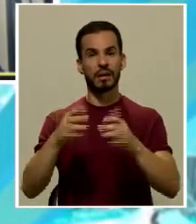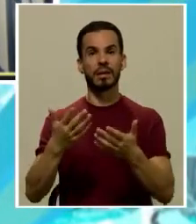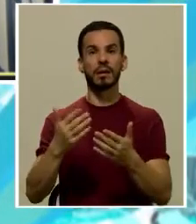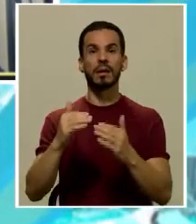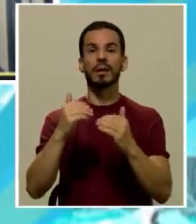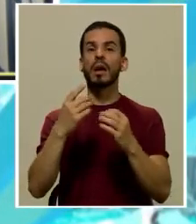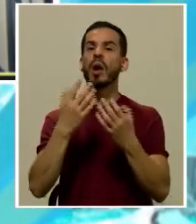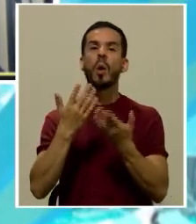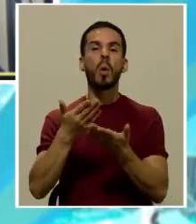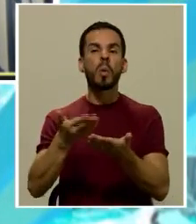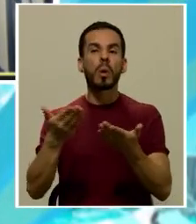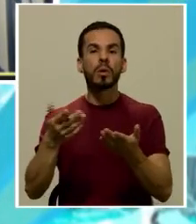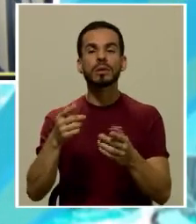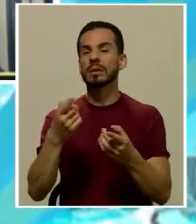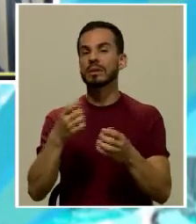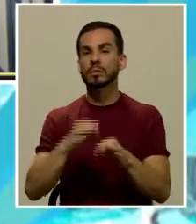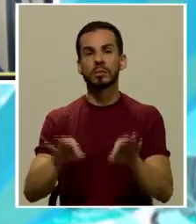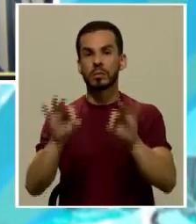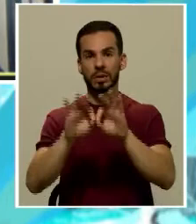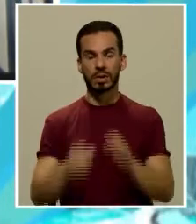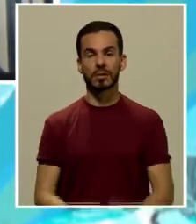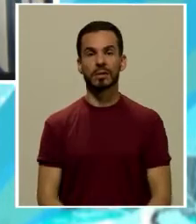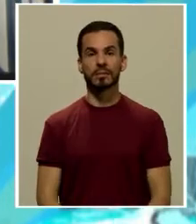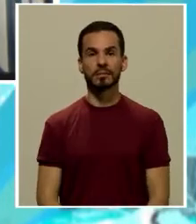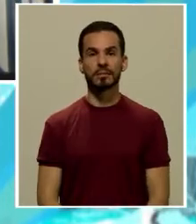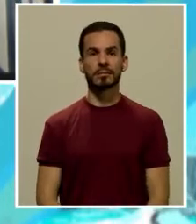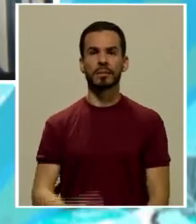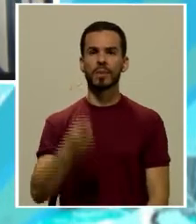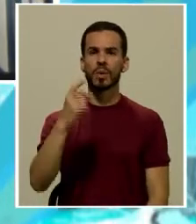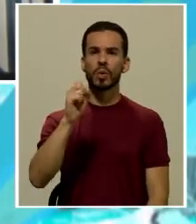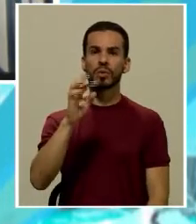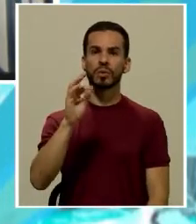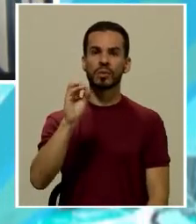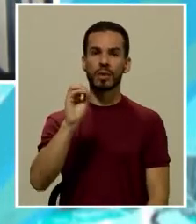hechos de menor importancia Don Gustavo